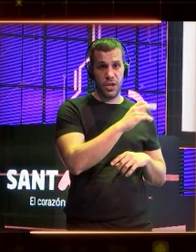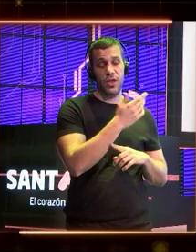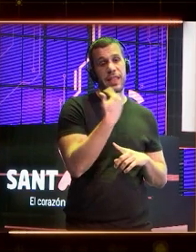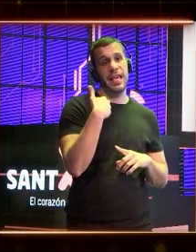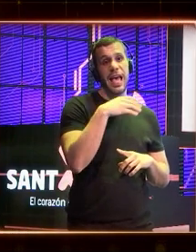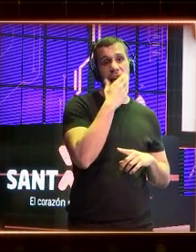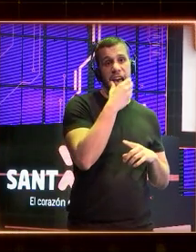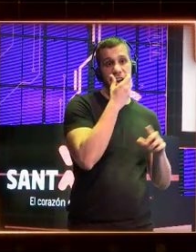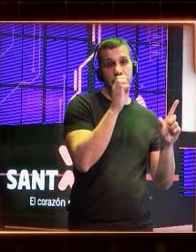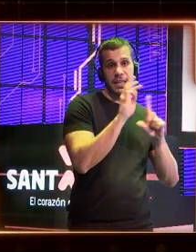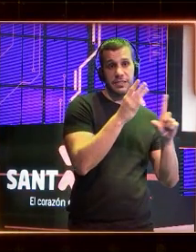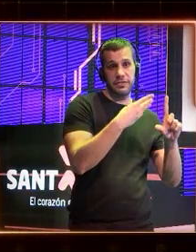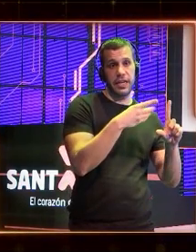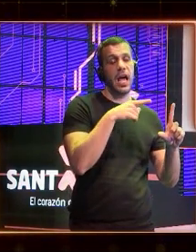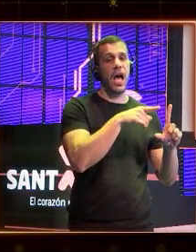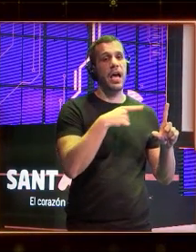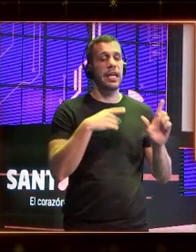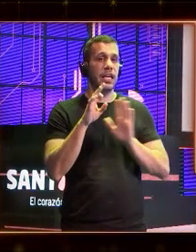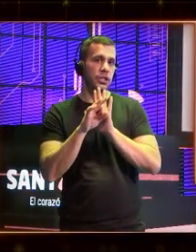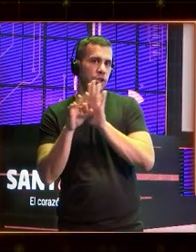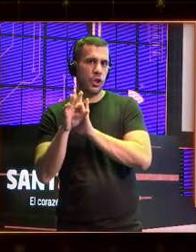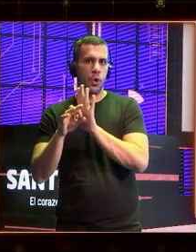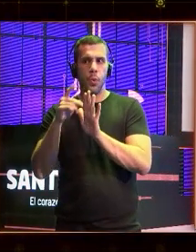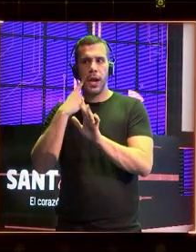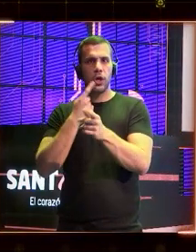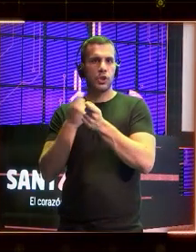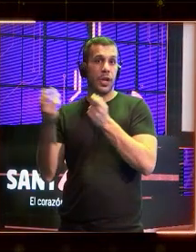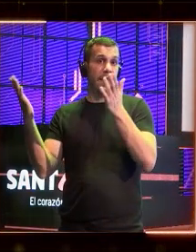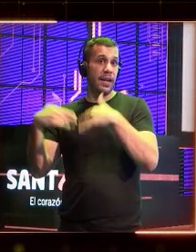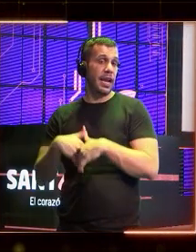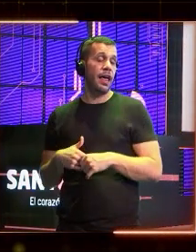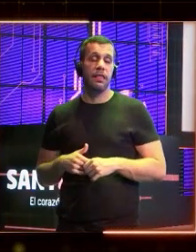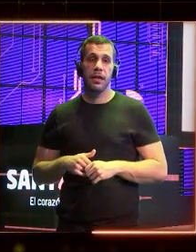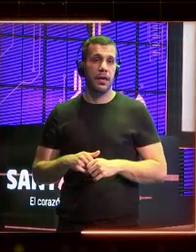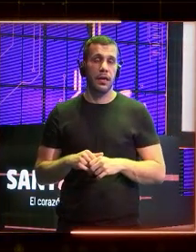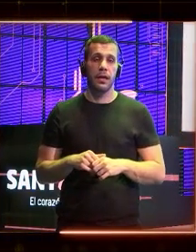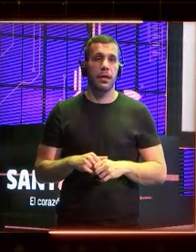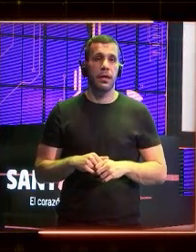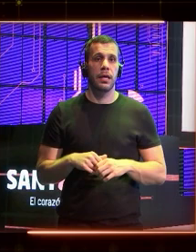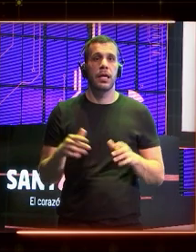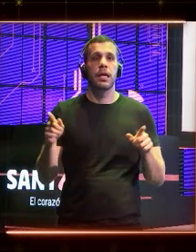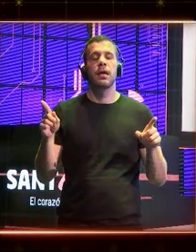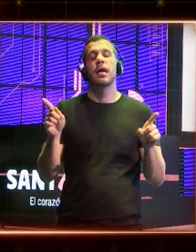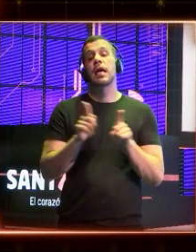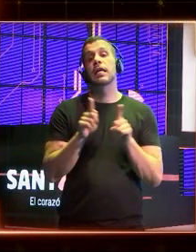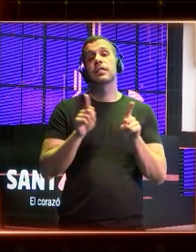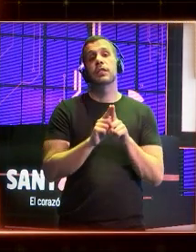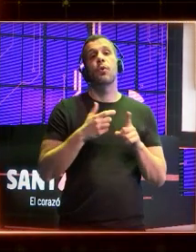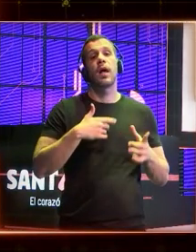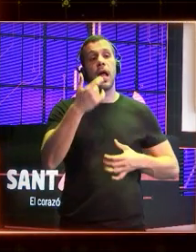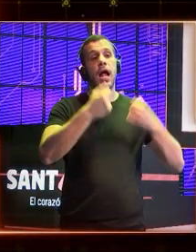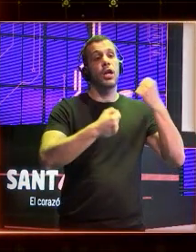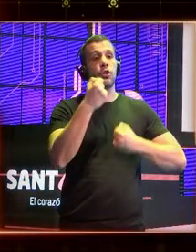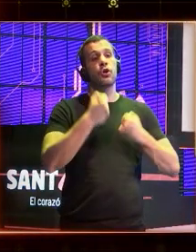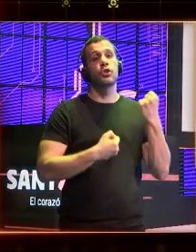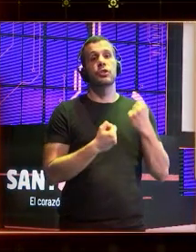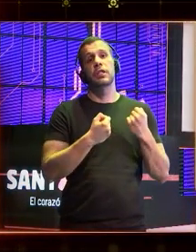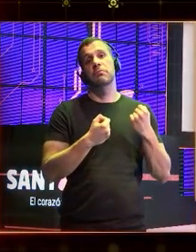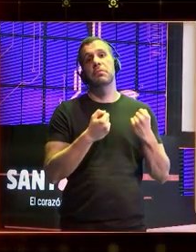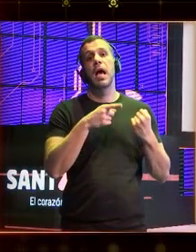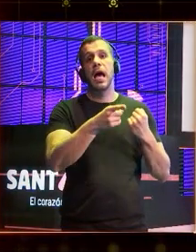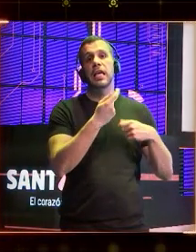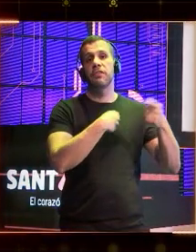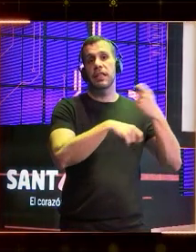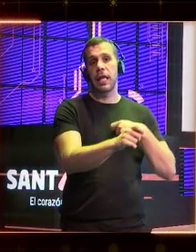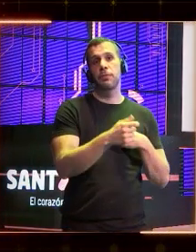regulado el software. O sea, es lo equivalente a que lanzáramos al mercado un coche sin frenos o que lanzáramos un